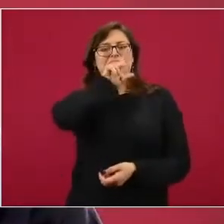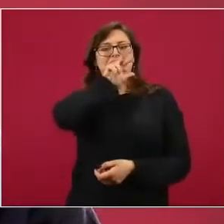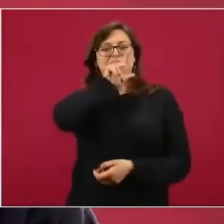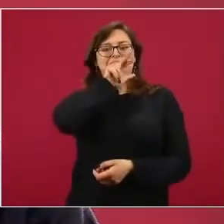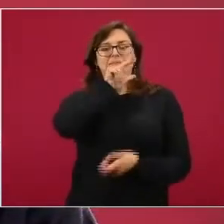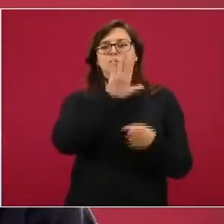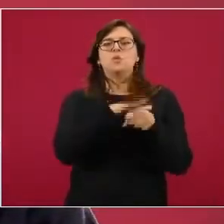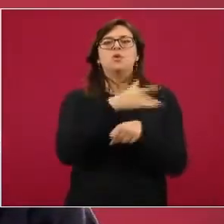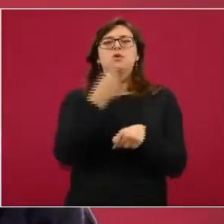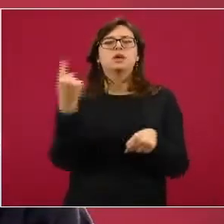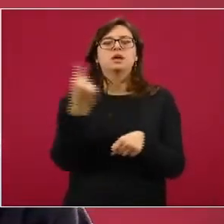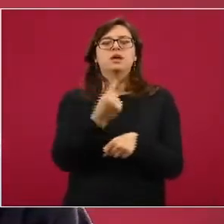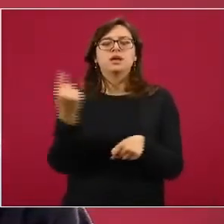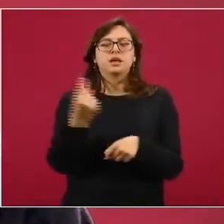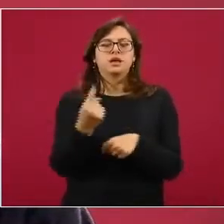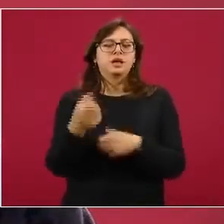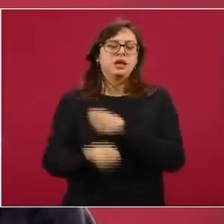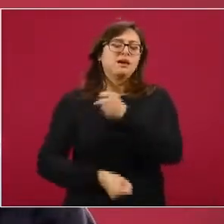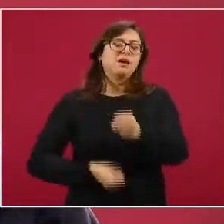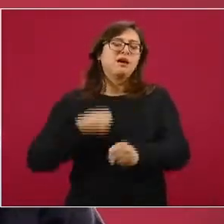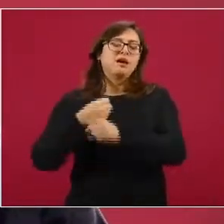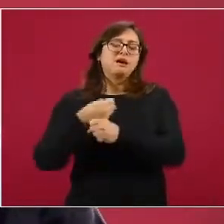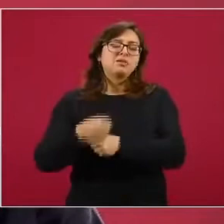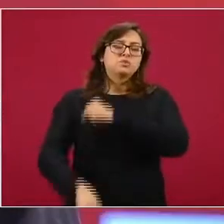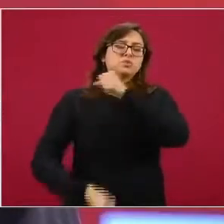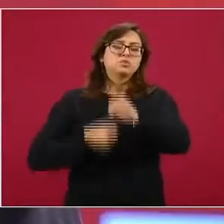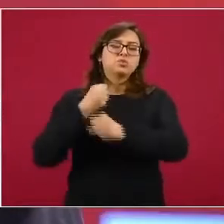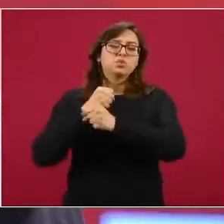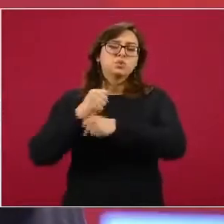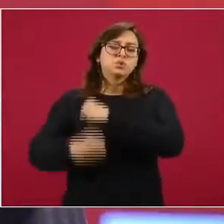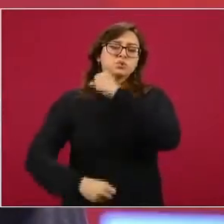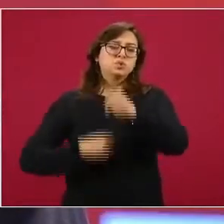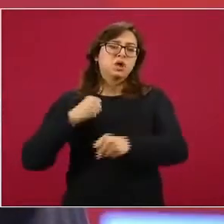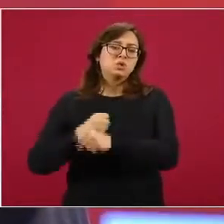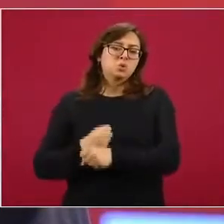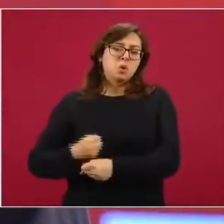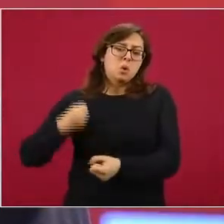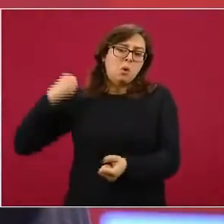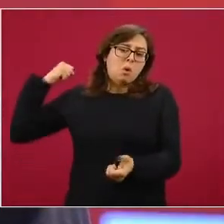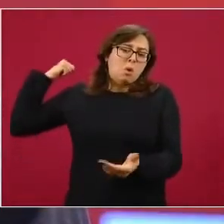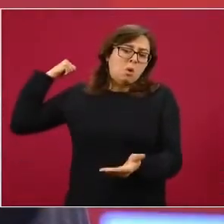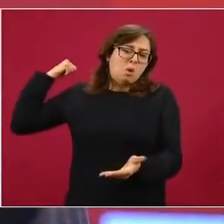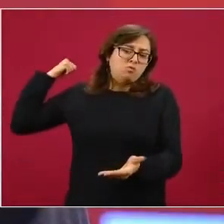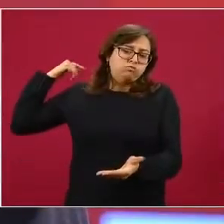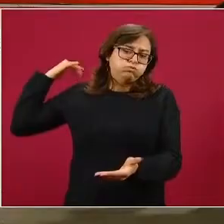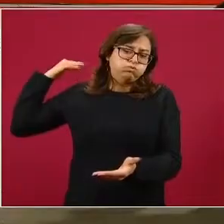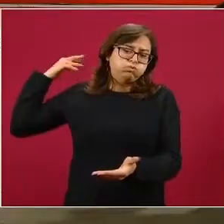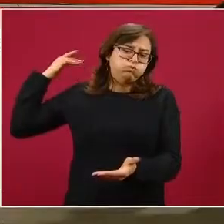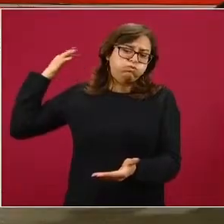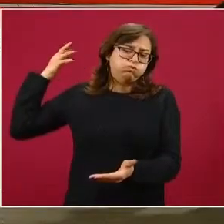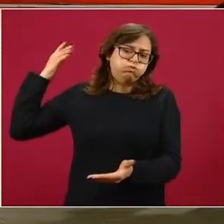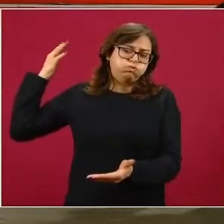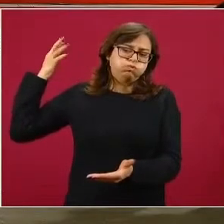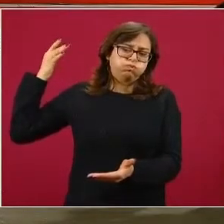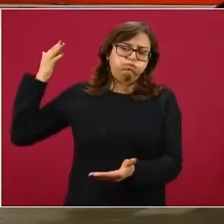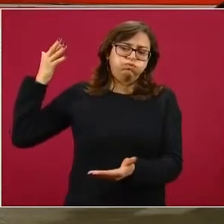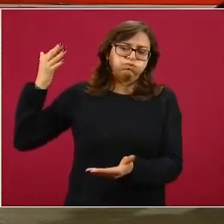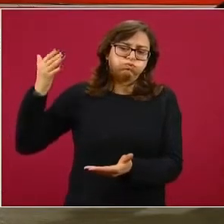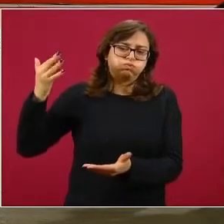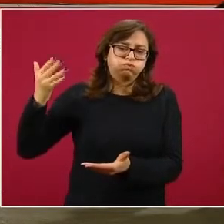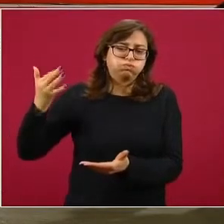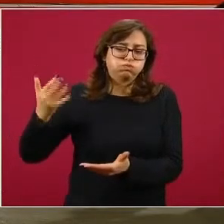largo de muchos años, décadas, o tres lustros cuando menos, ha tenido prácticas